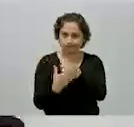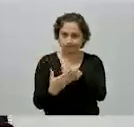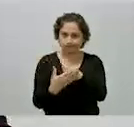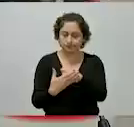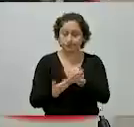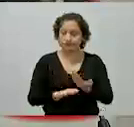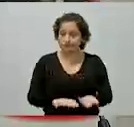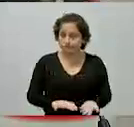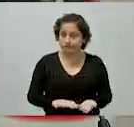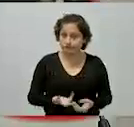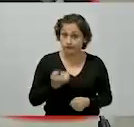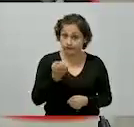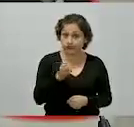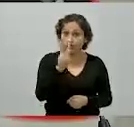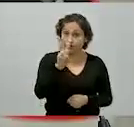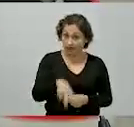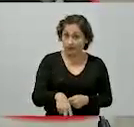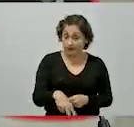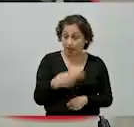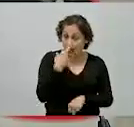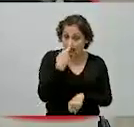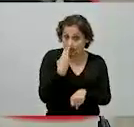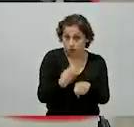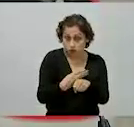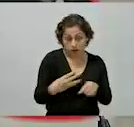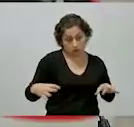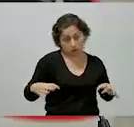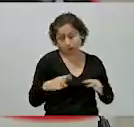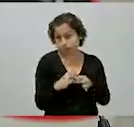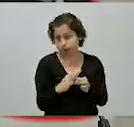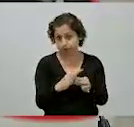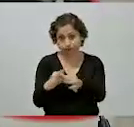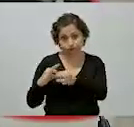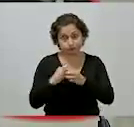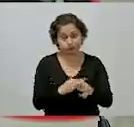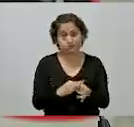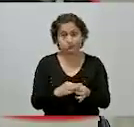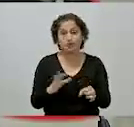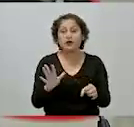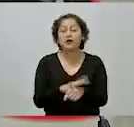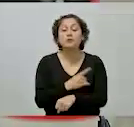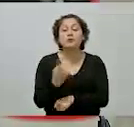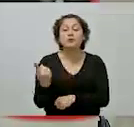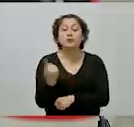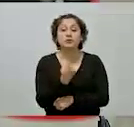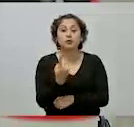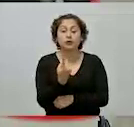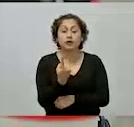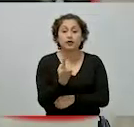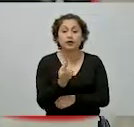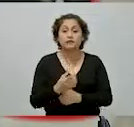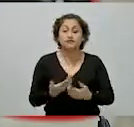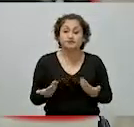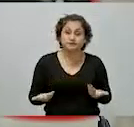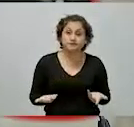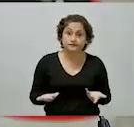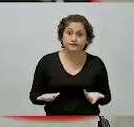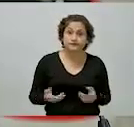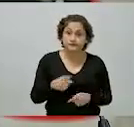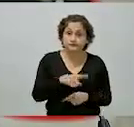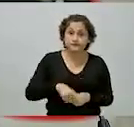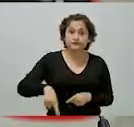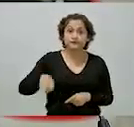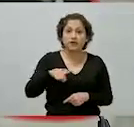una responsabilidad compartida, porque tienen que tenerse los